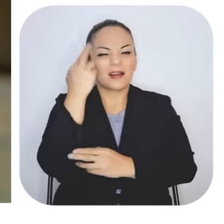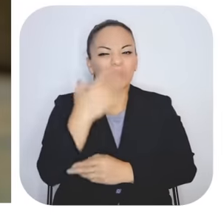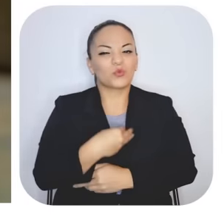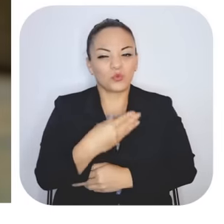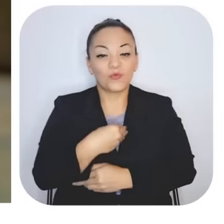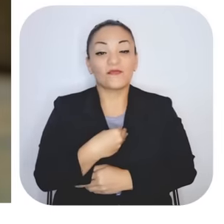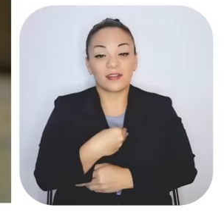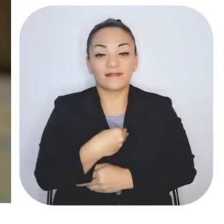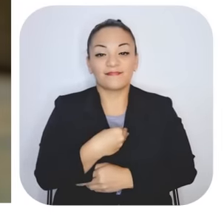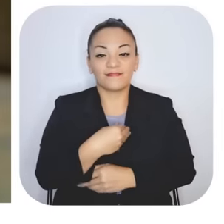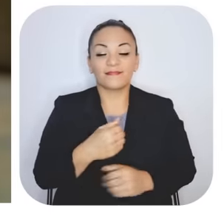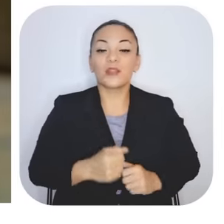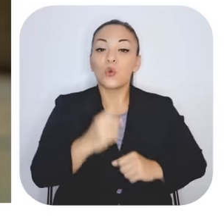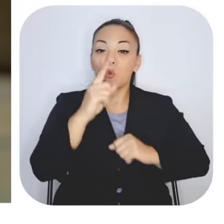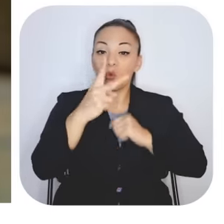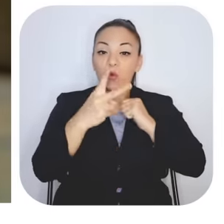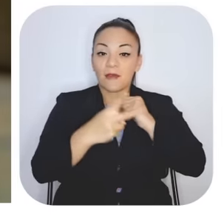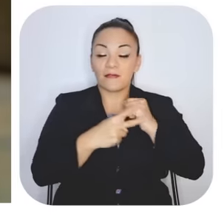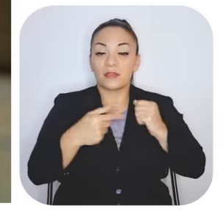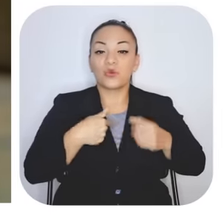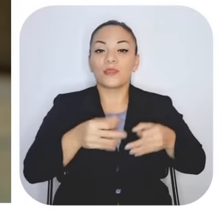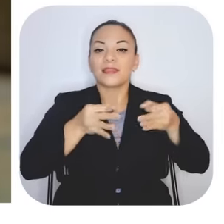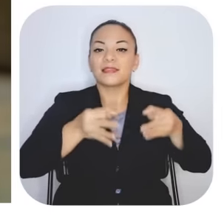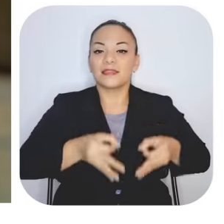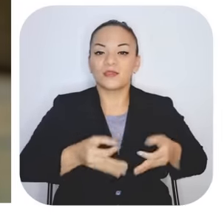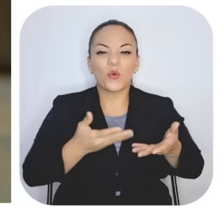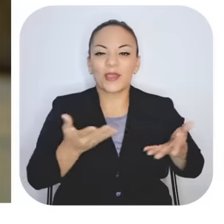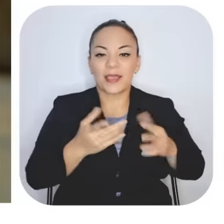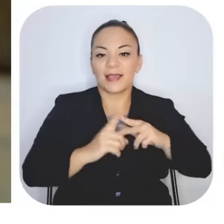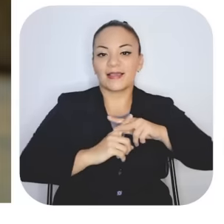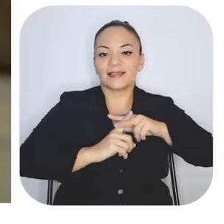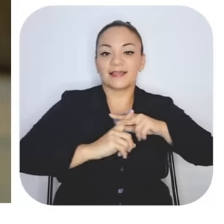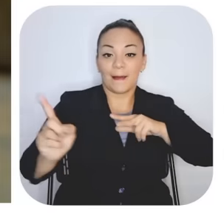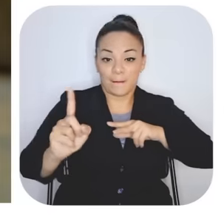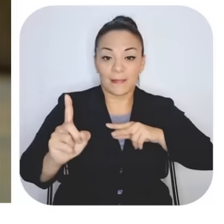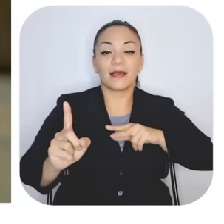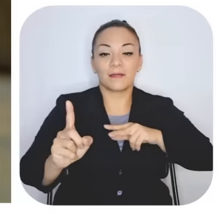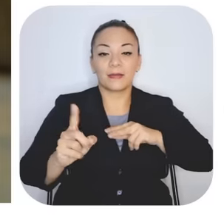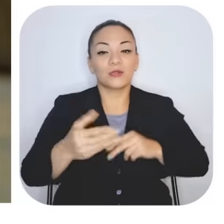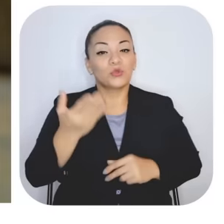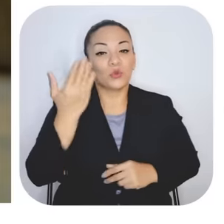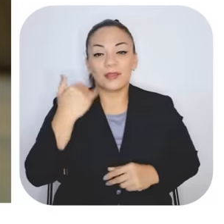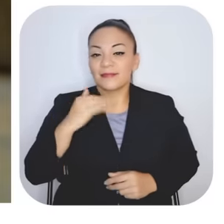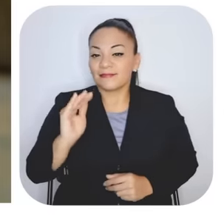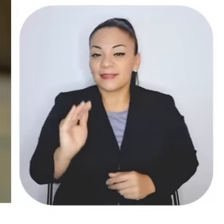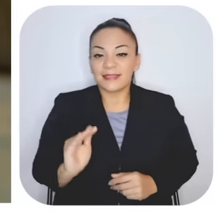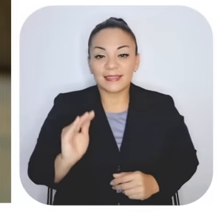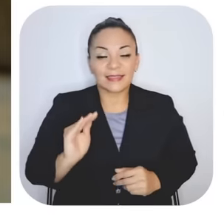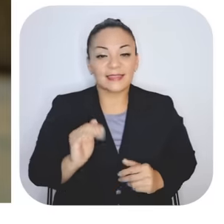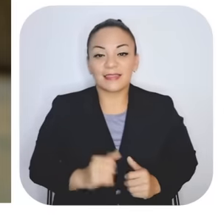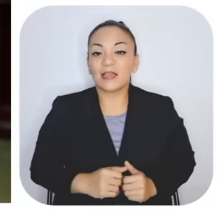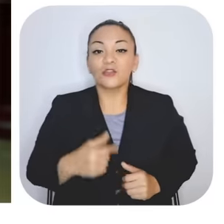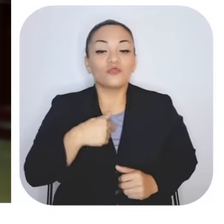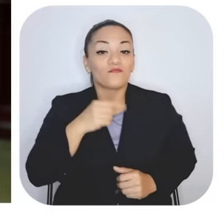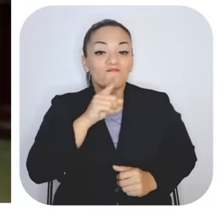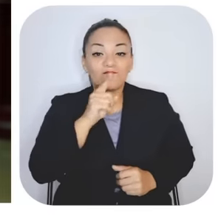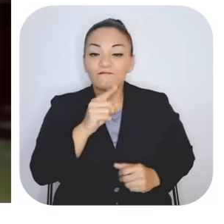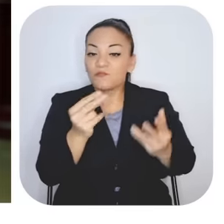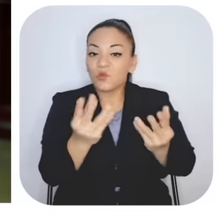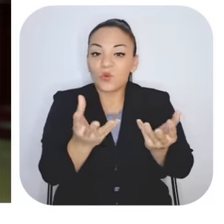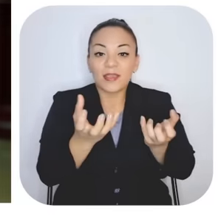una vez tomé una decisión de escaparme, porque era tan niña, porque sinceramente no quería,